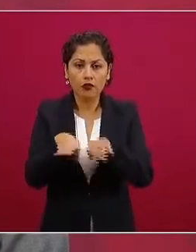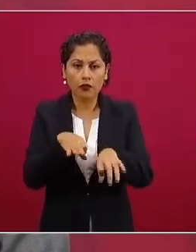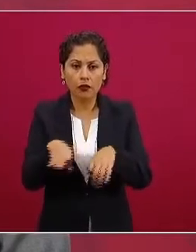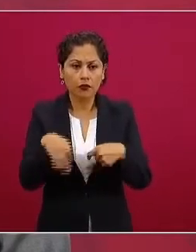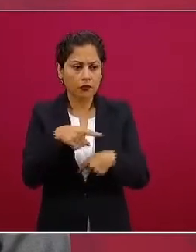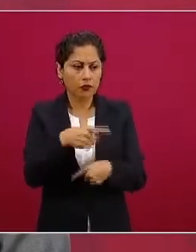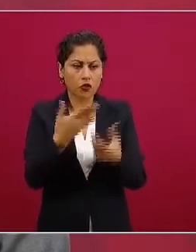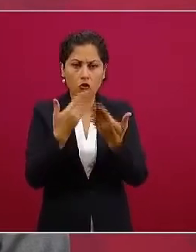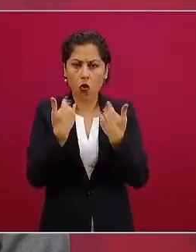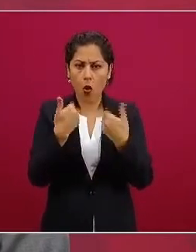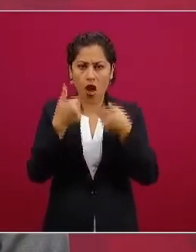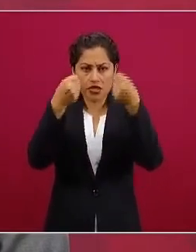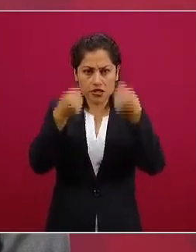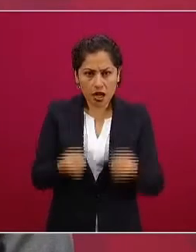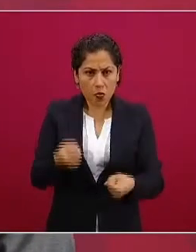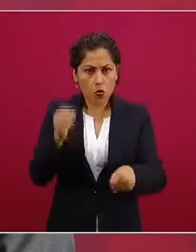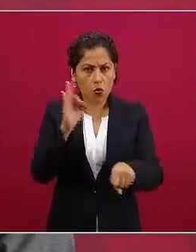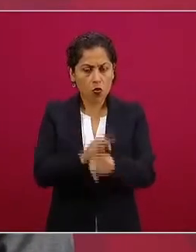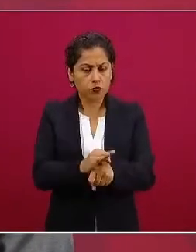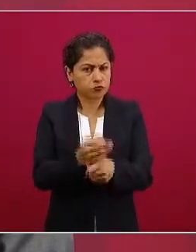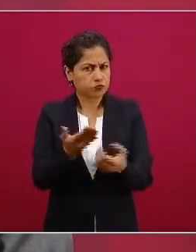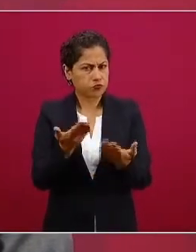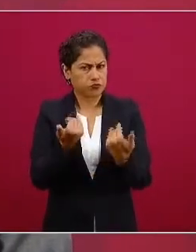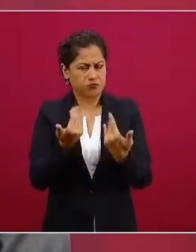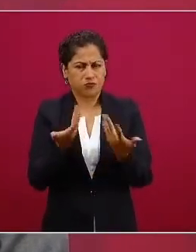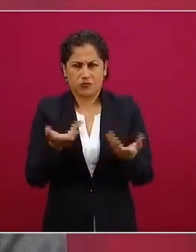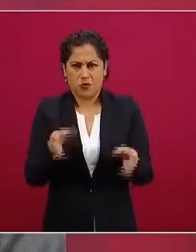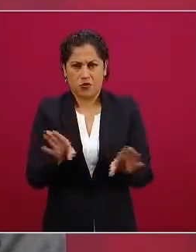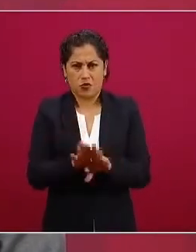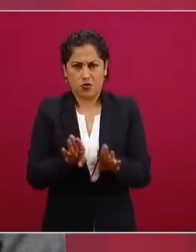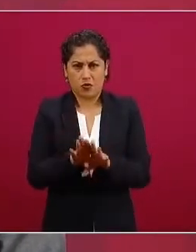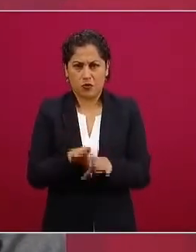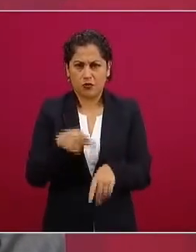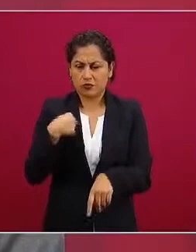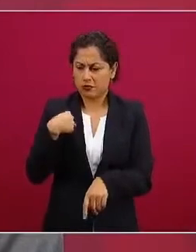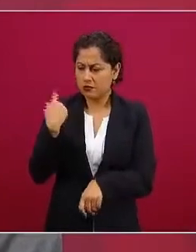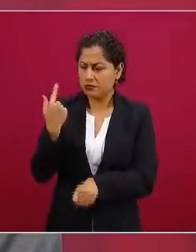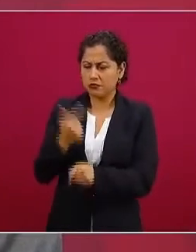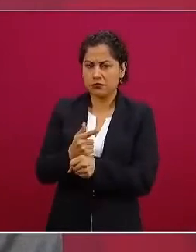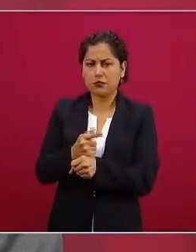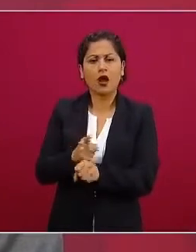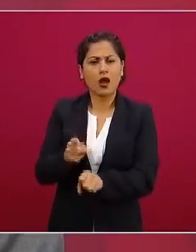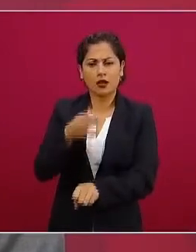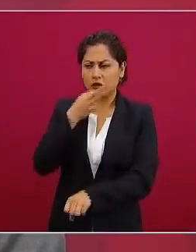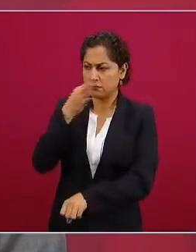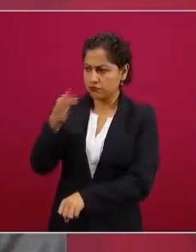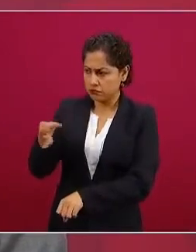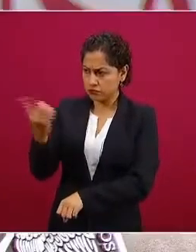ordené que se les regularizara